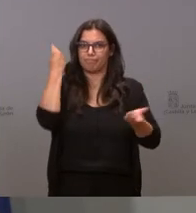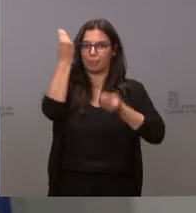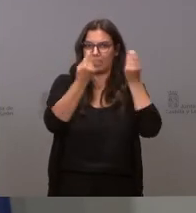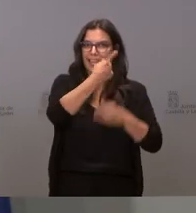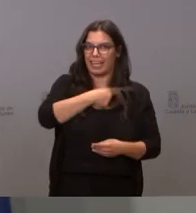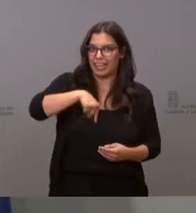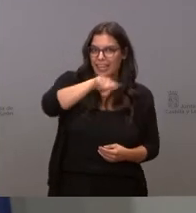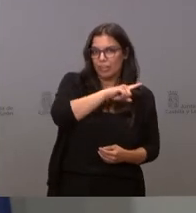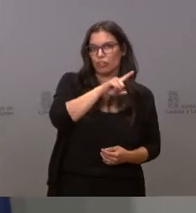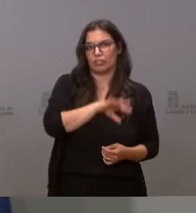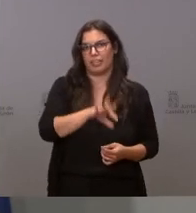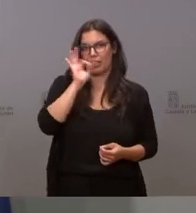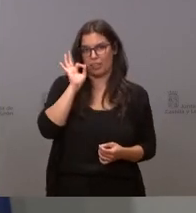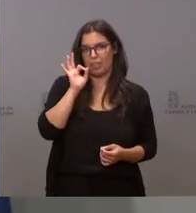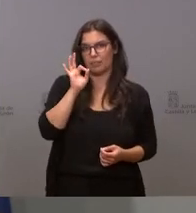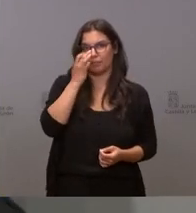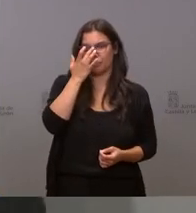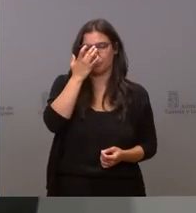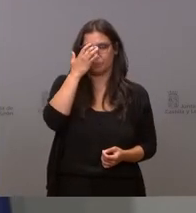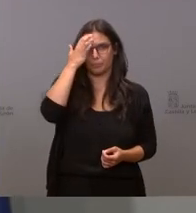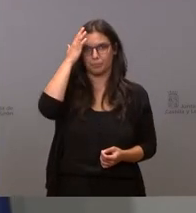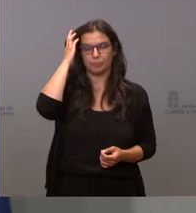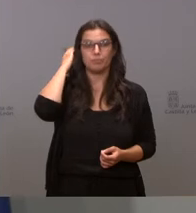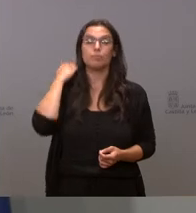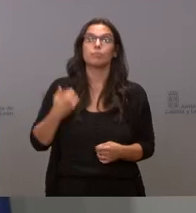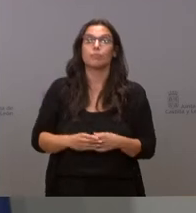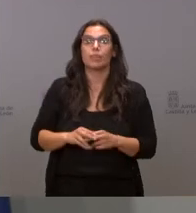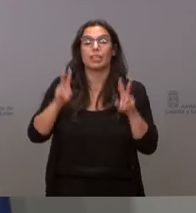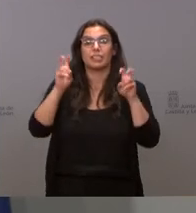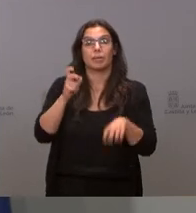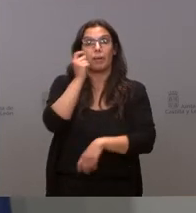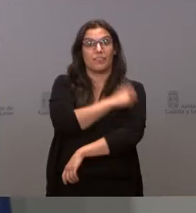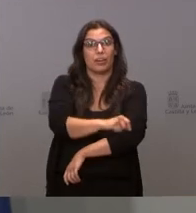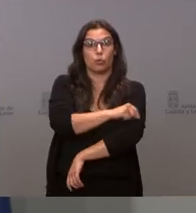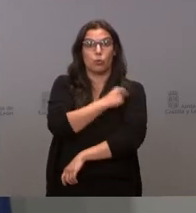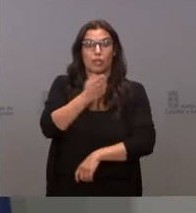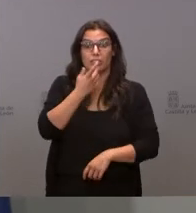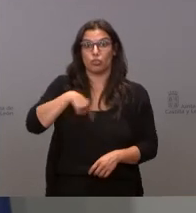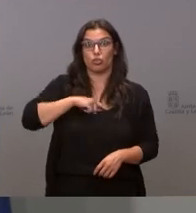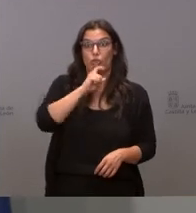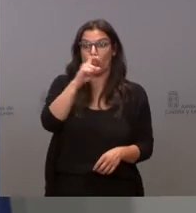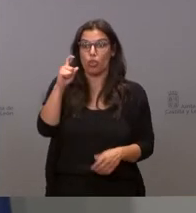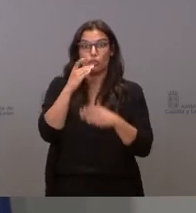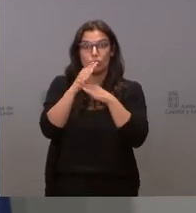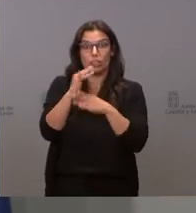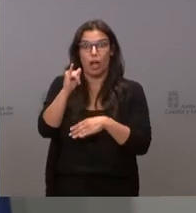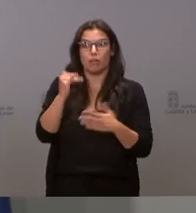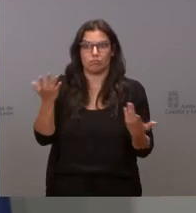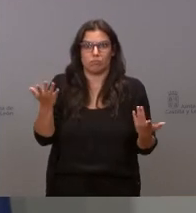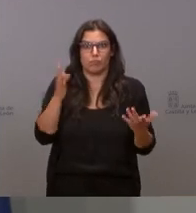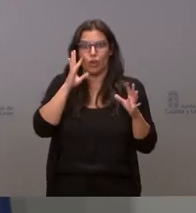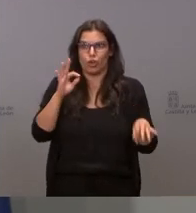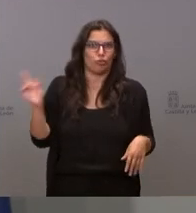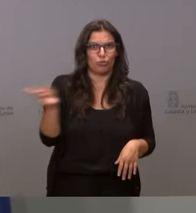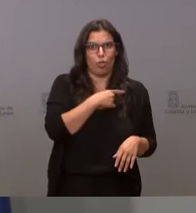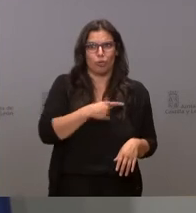ellos a quienes corresponde tomar esta decisión y sobre el asunto de la vacunación si nosotros tuviéramos dosis suficiente pues naturalmente que vacunaríamos a todo